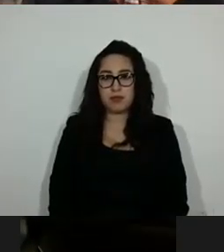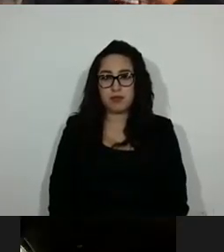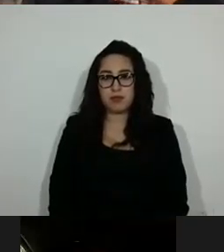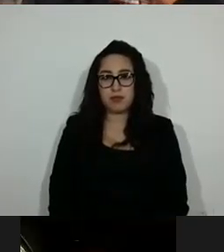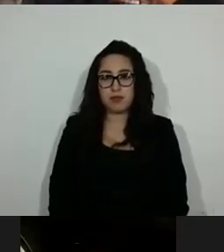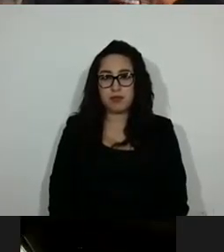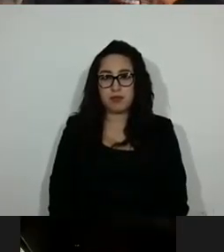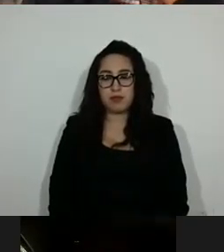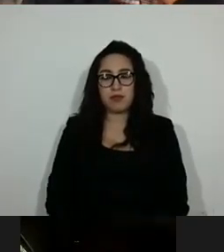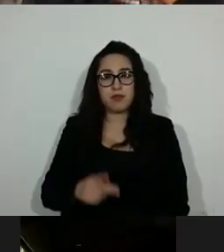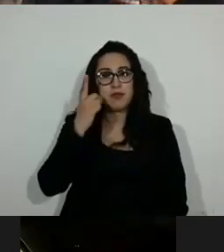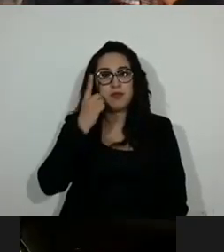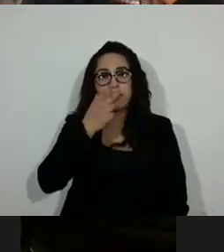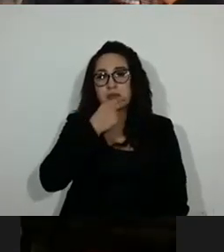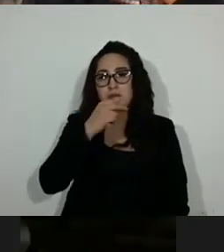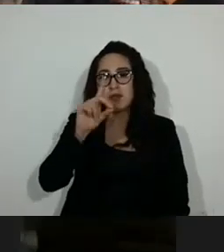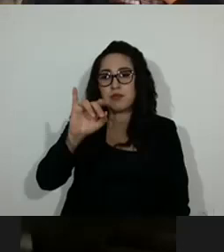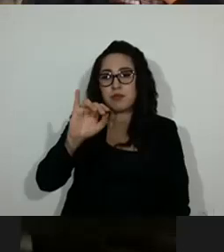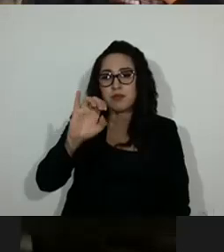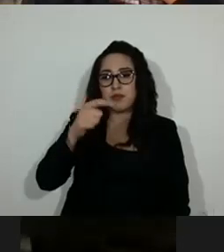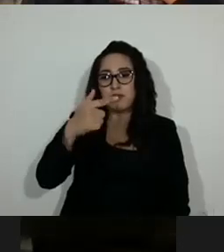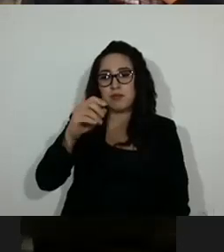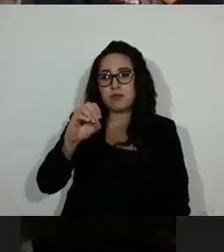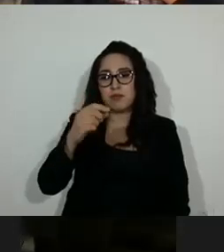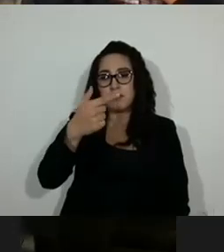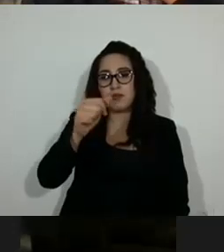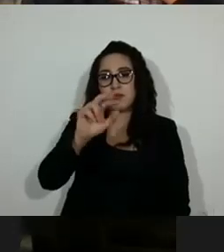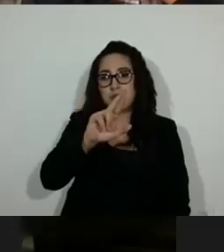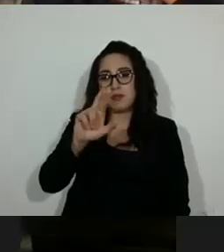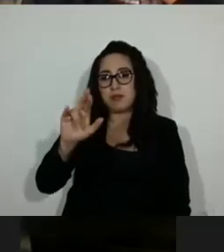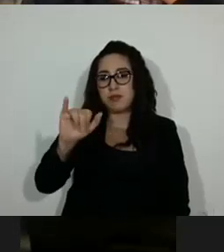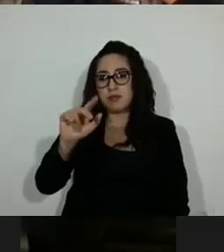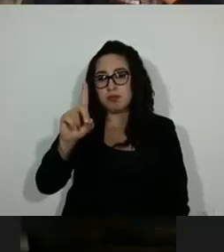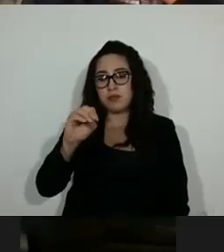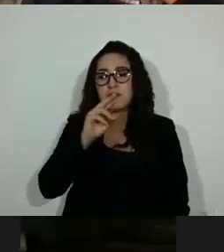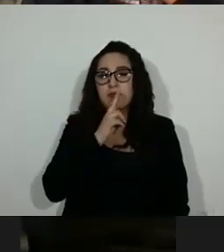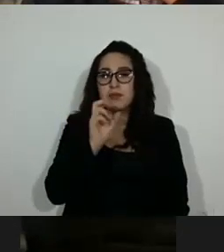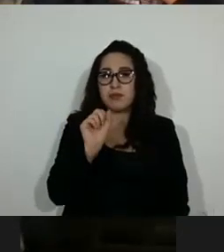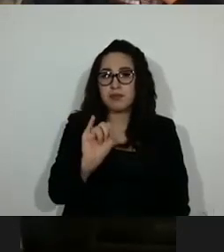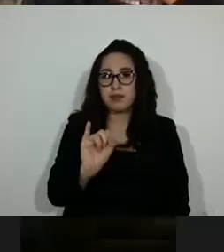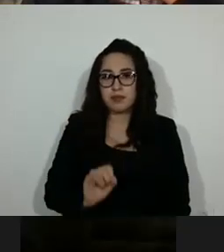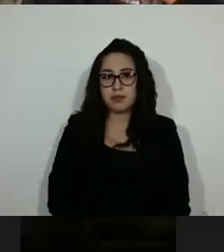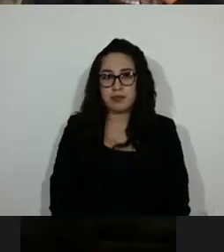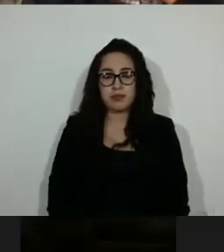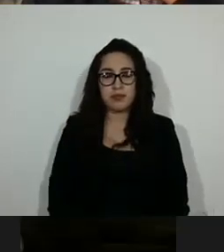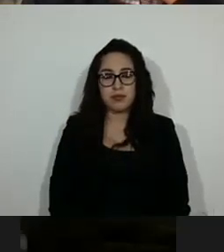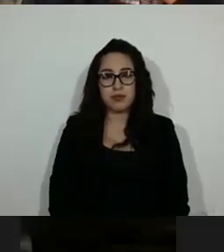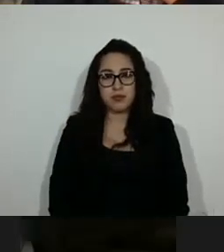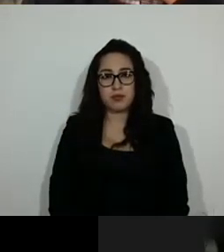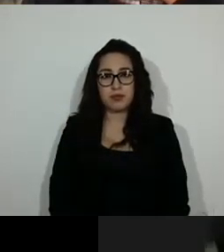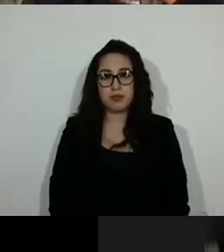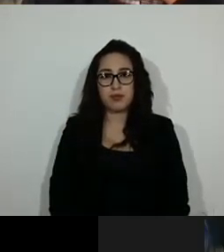Diputado Diego Garrido. Diego Garrido, en pro. Gracias, diputado.